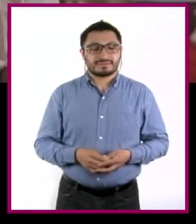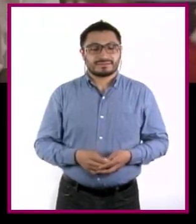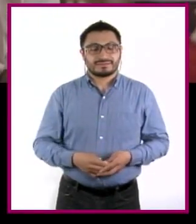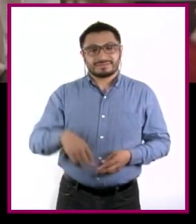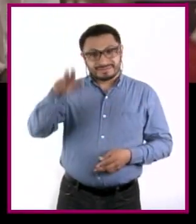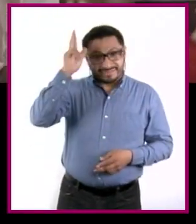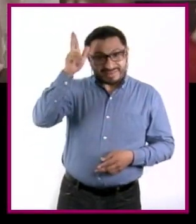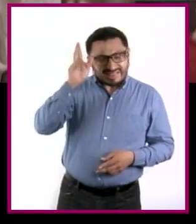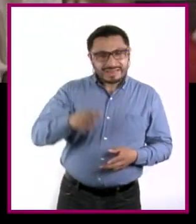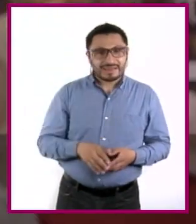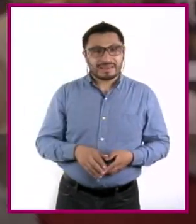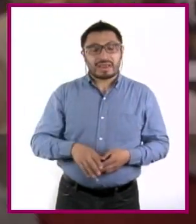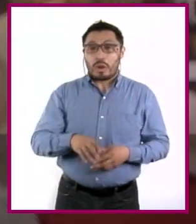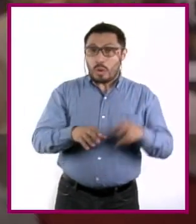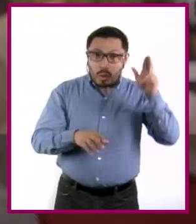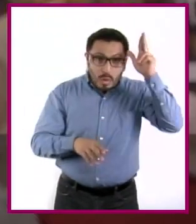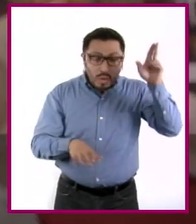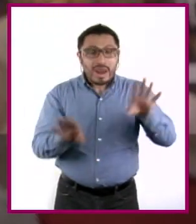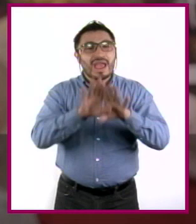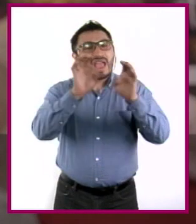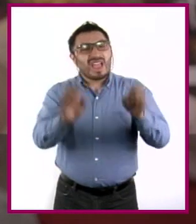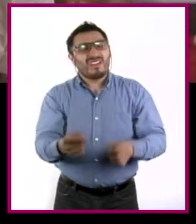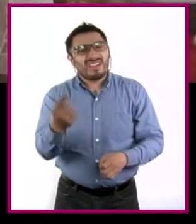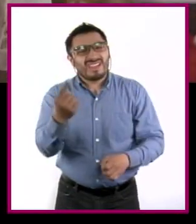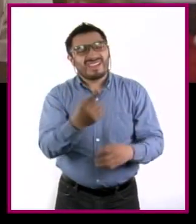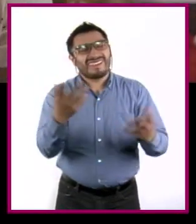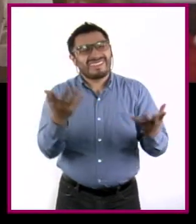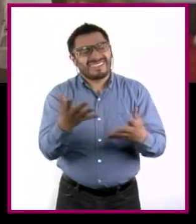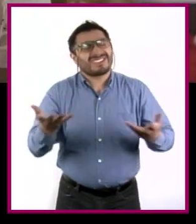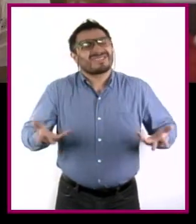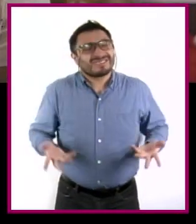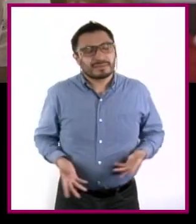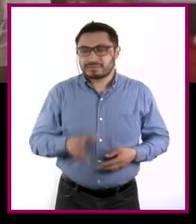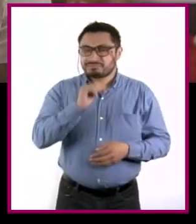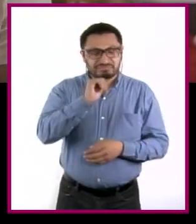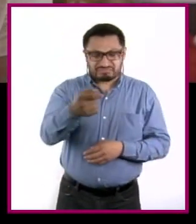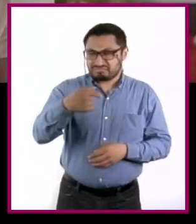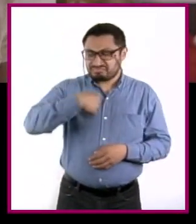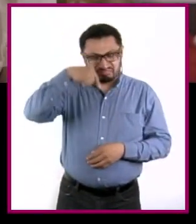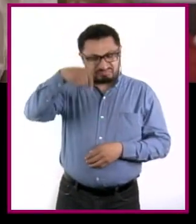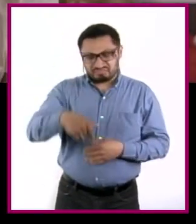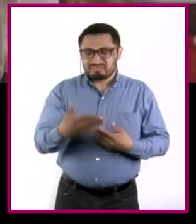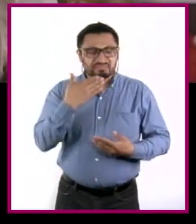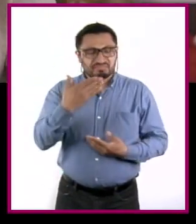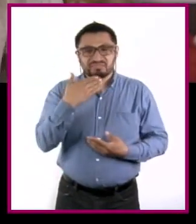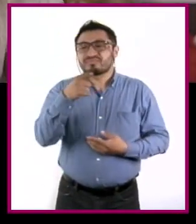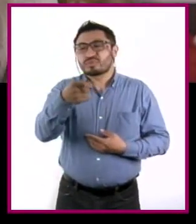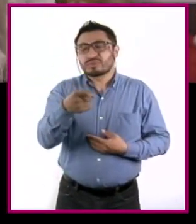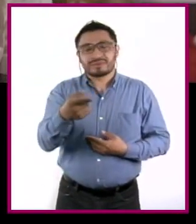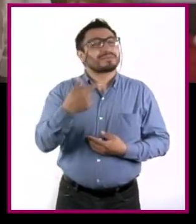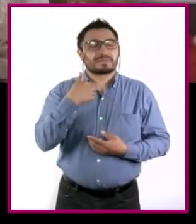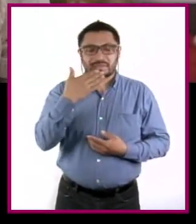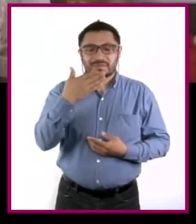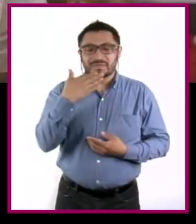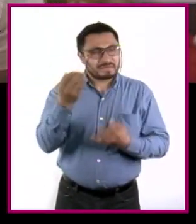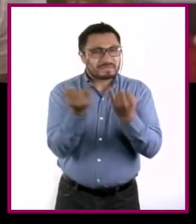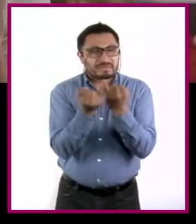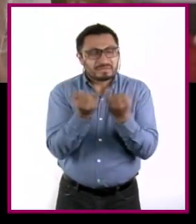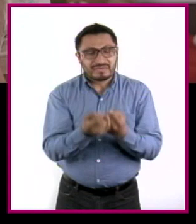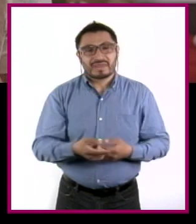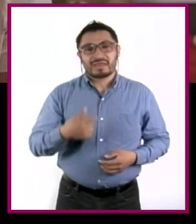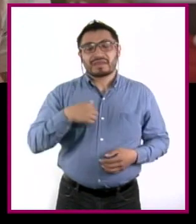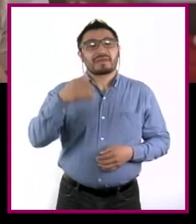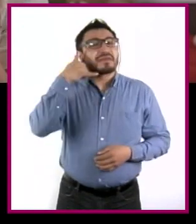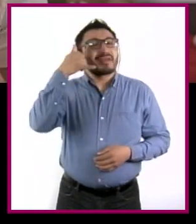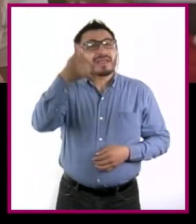Hola, Citlal. Juanma, ¿cómo estás? ¿Qué haces? Pues nada, yo aquí de maravilla. ¿Y tú? También, súper. Te hablaba